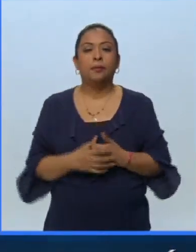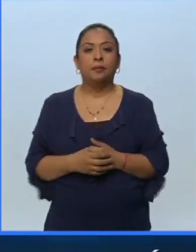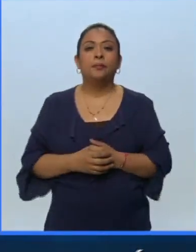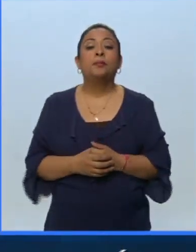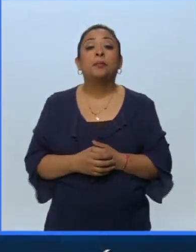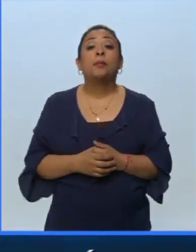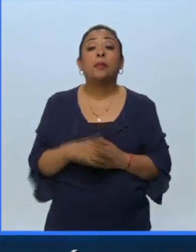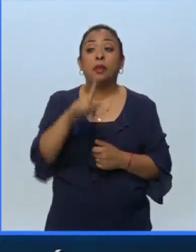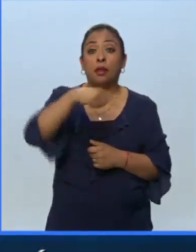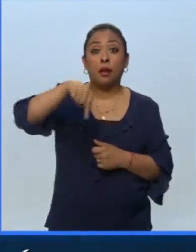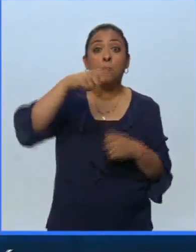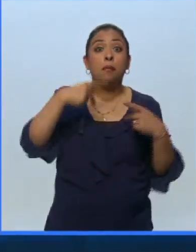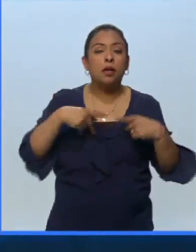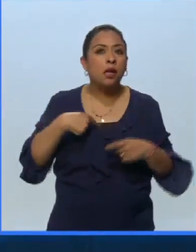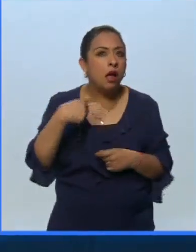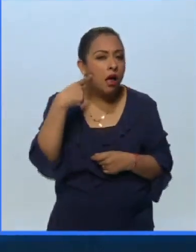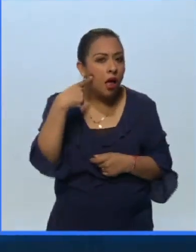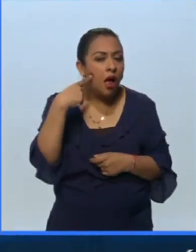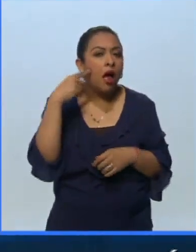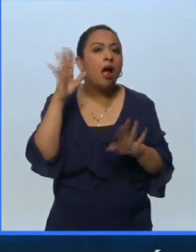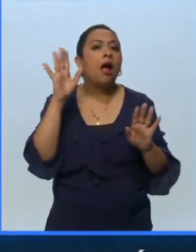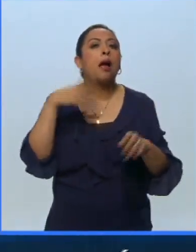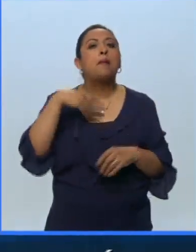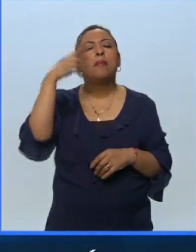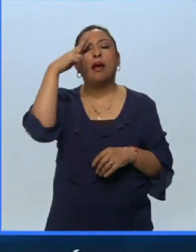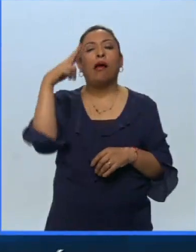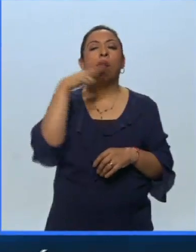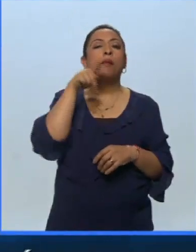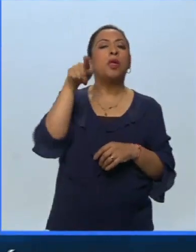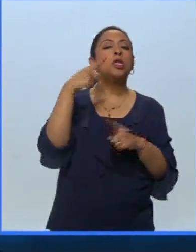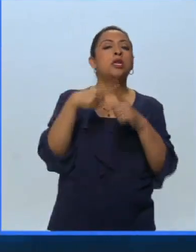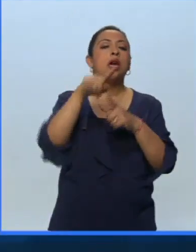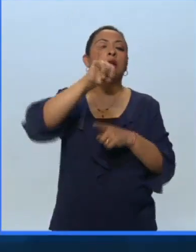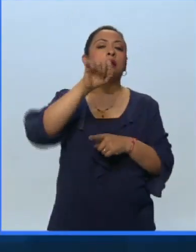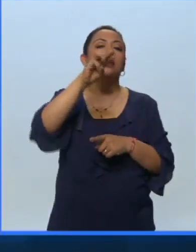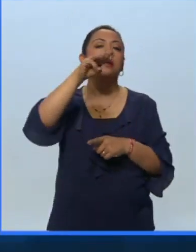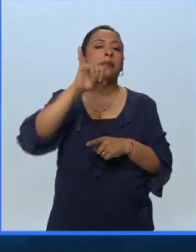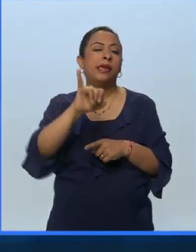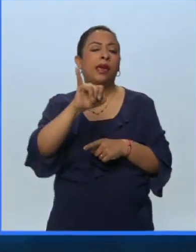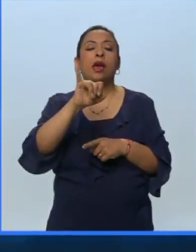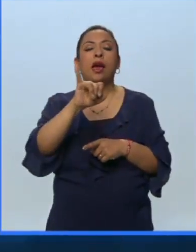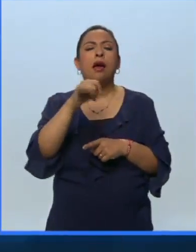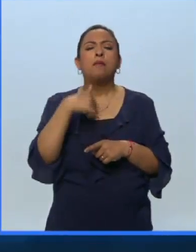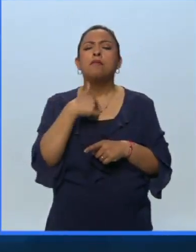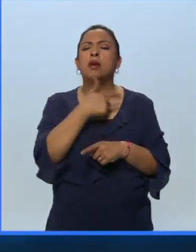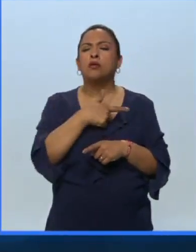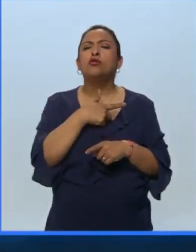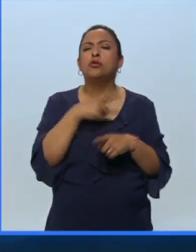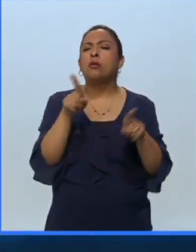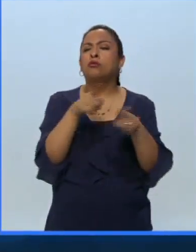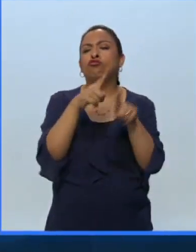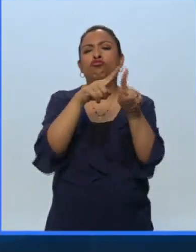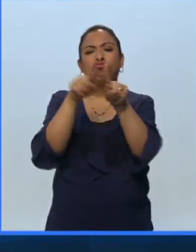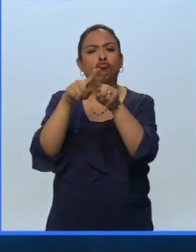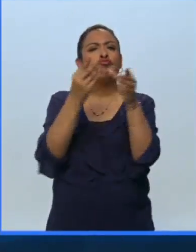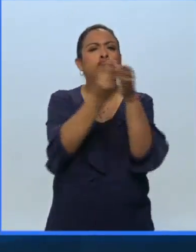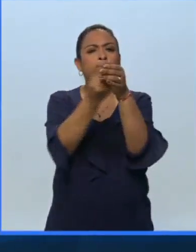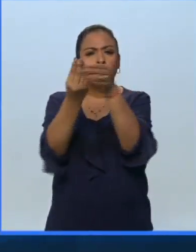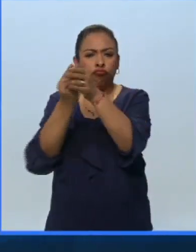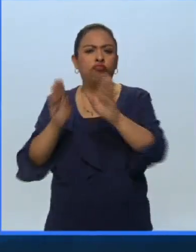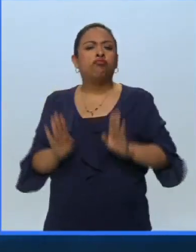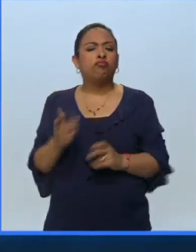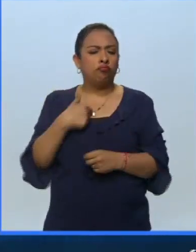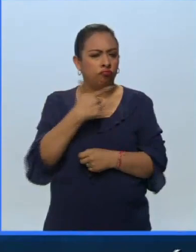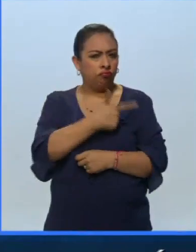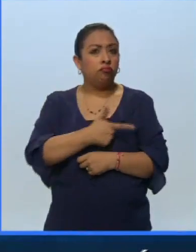creo que la gente dice que es Jimmy Hendrix, Jimmy Hendrix. Me gusta la música mundial